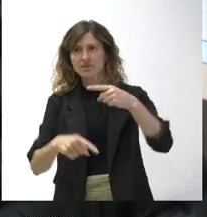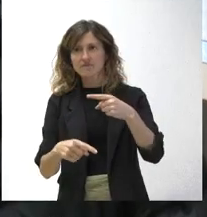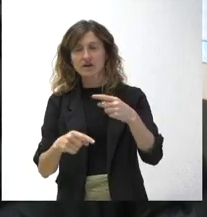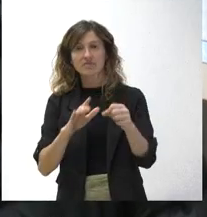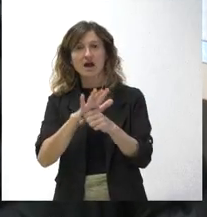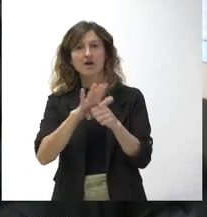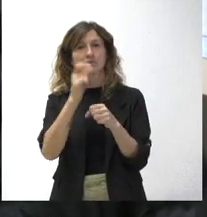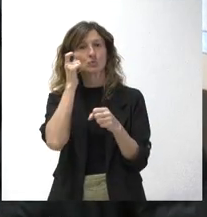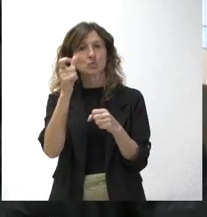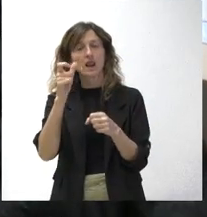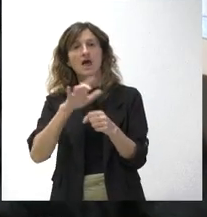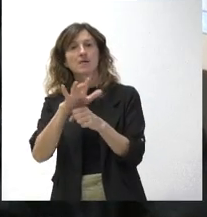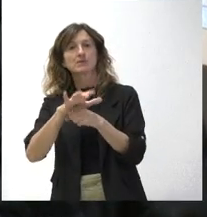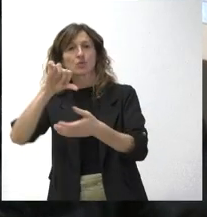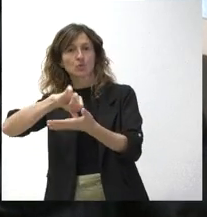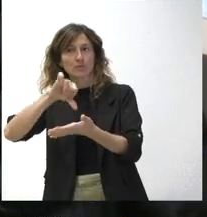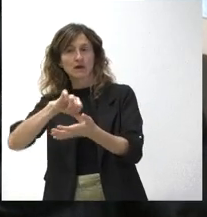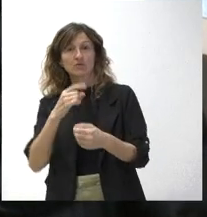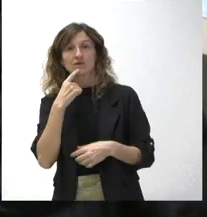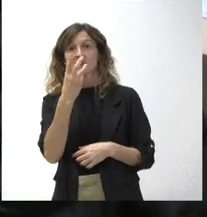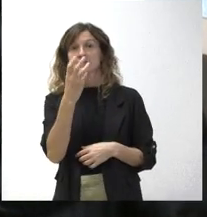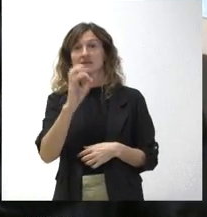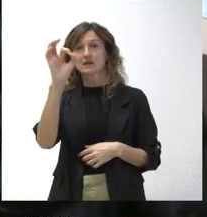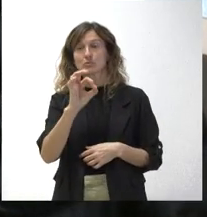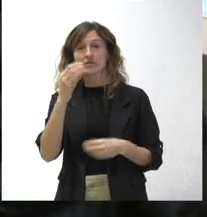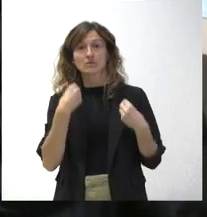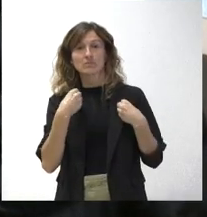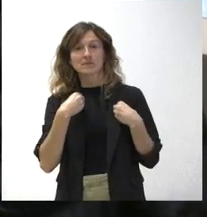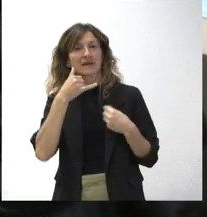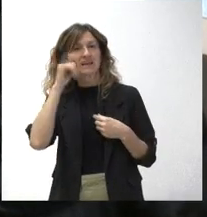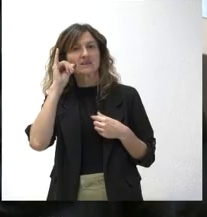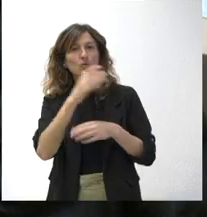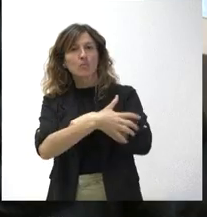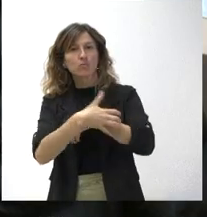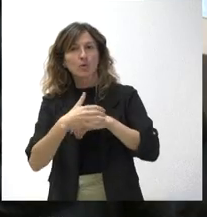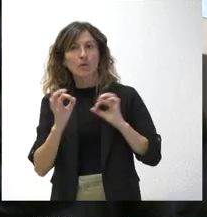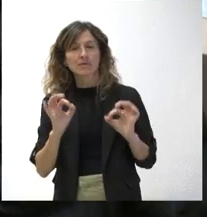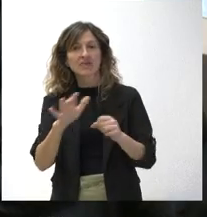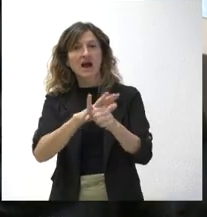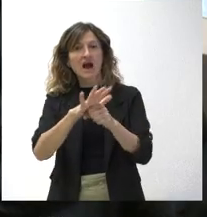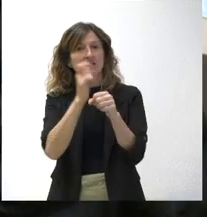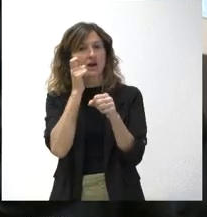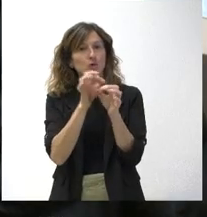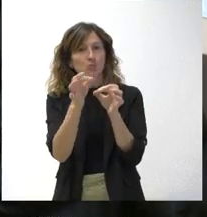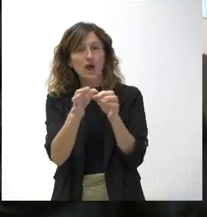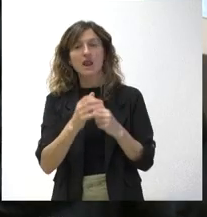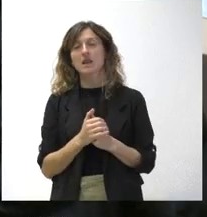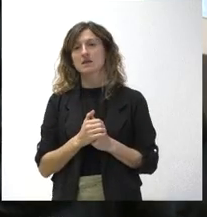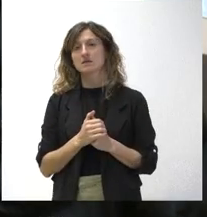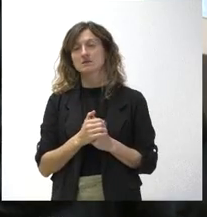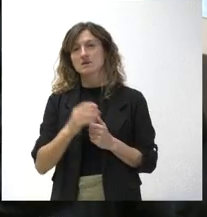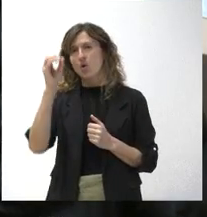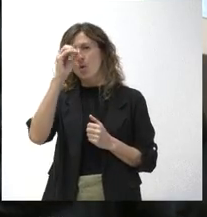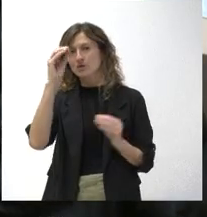ámbito rural y el ámbito urbano. Hablaban de que el 30% de la población está en riesgo de pobreza en el área rural. No sé si comparten esta